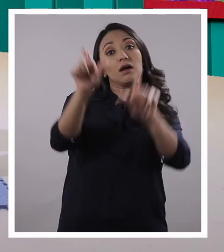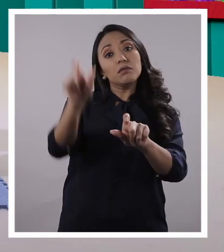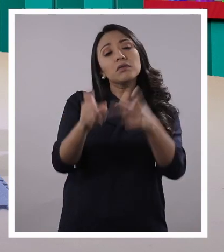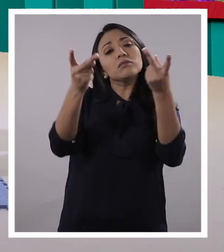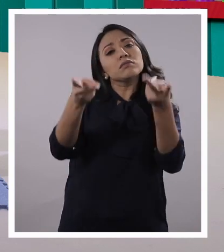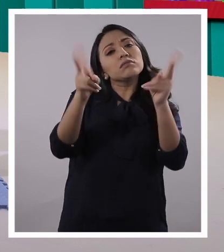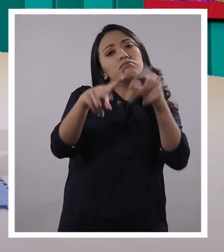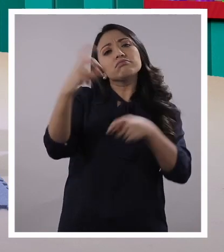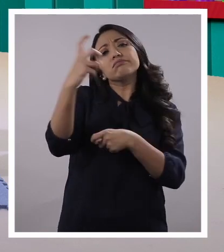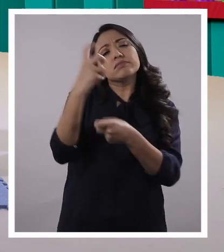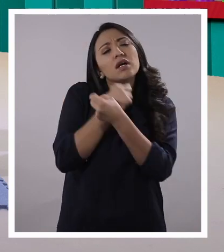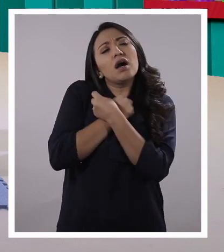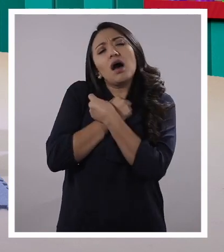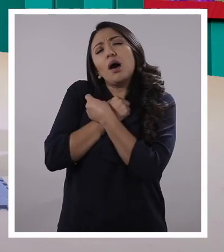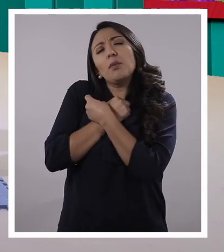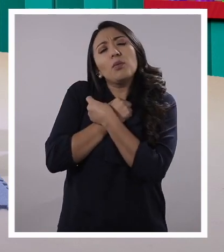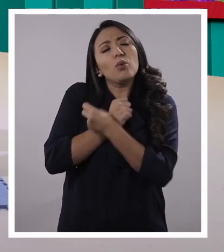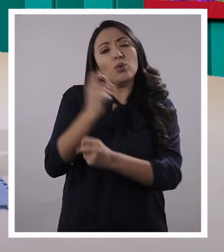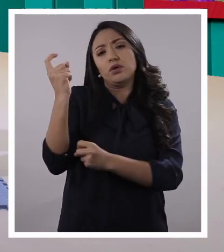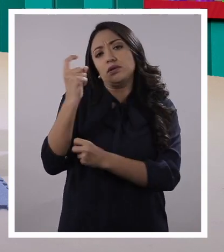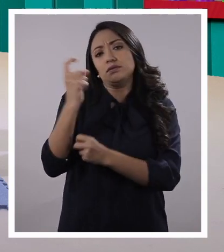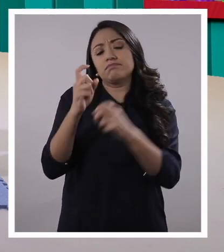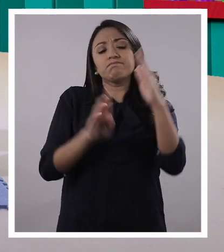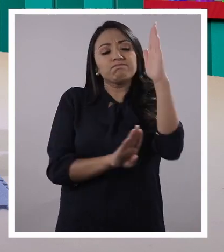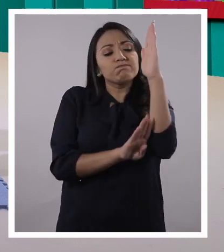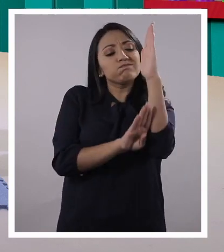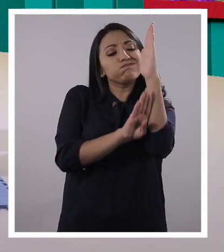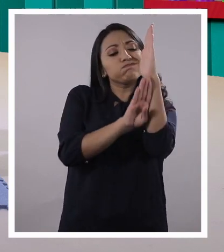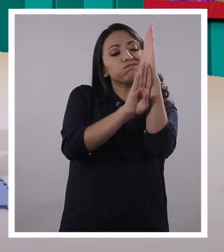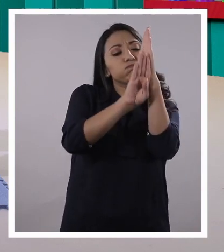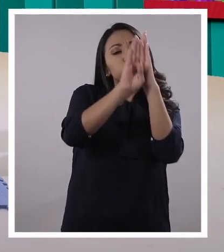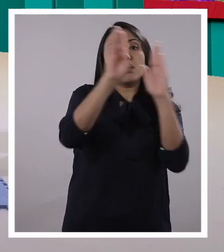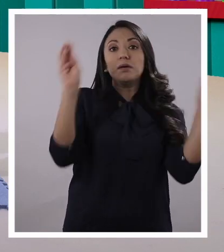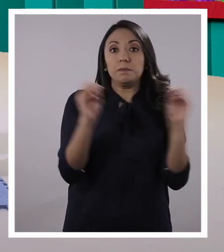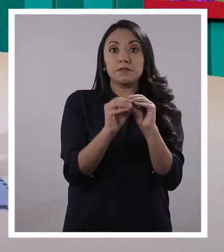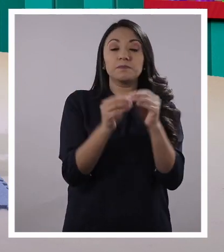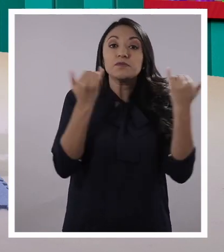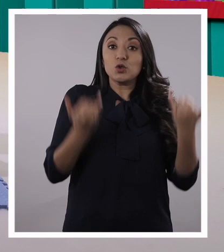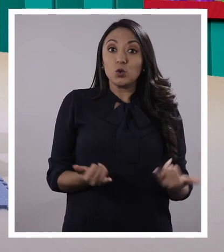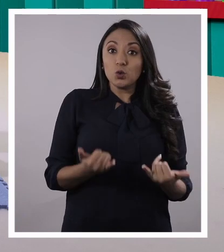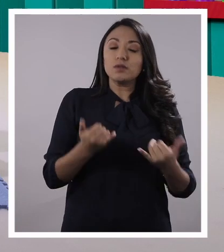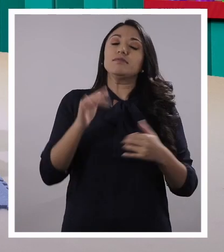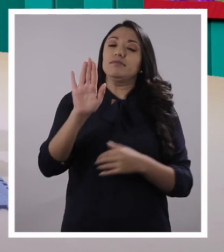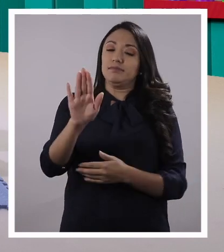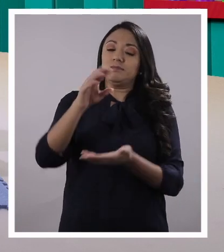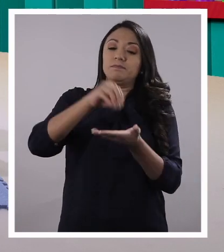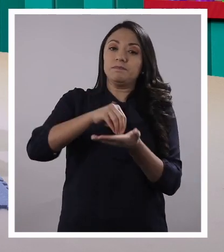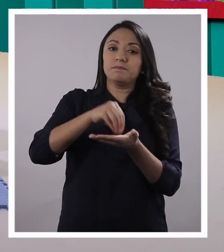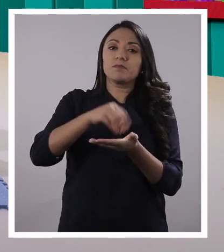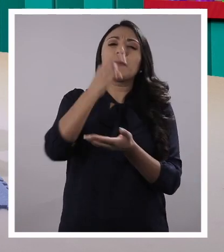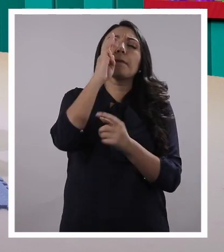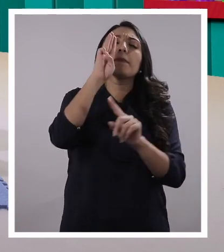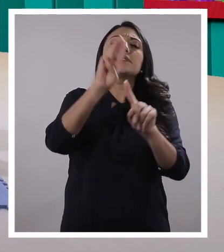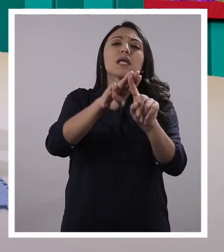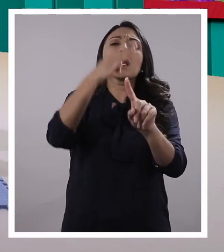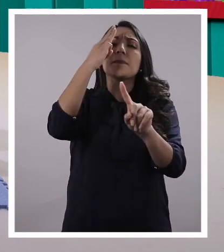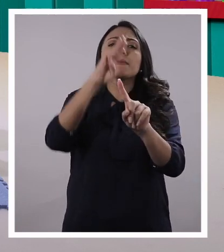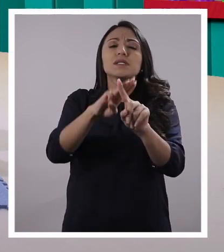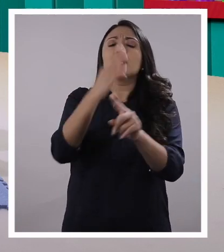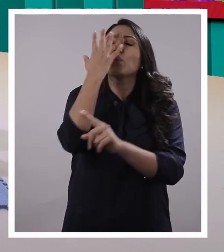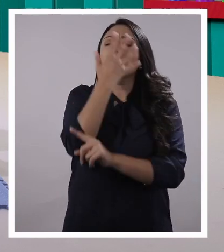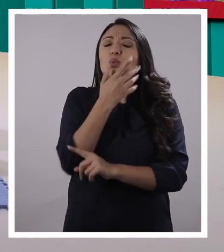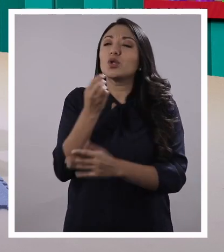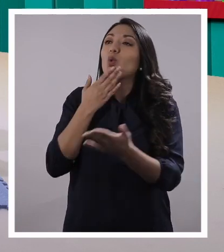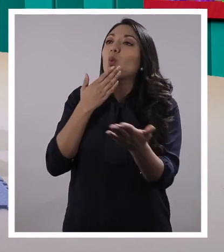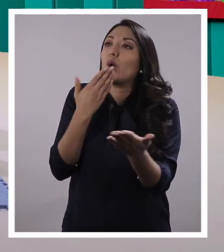también necesitamos de mucho amor para crecer. Así que el día de hoy vamos a sembrar amor. Les vamos a dar unos mensajes lindos